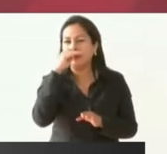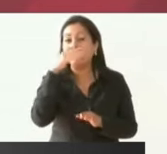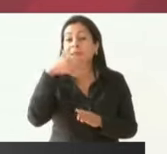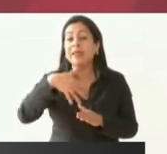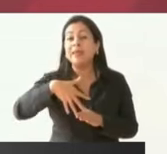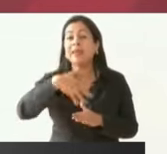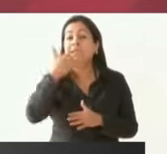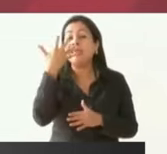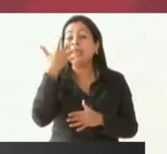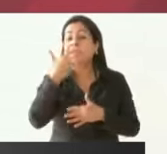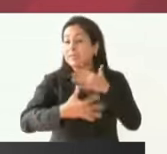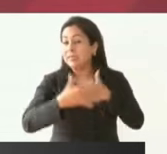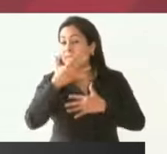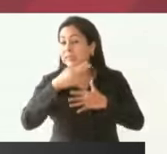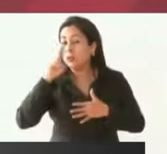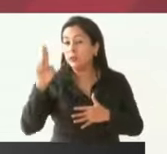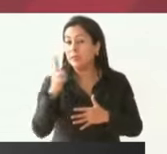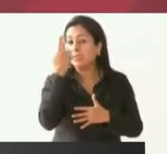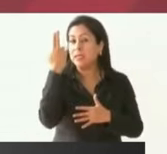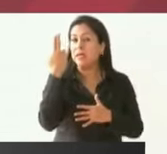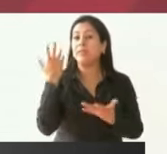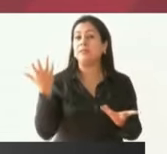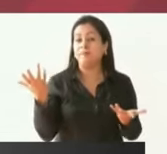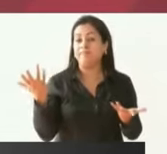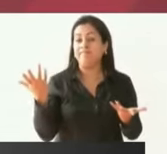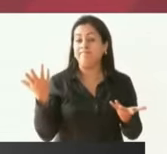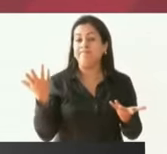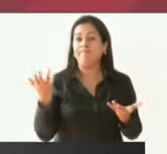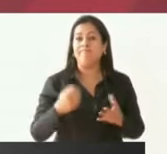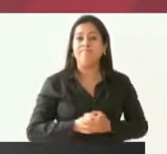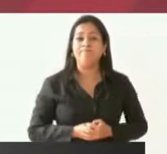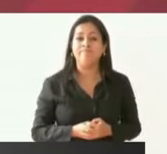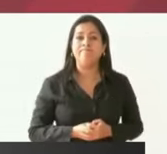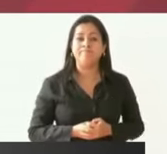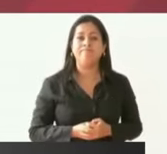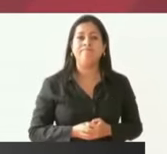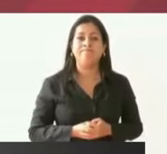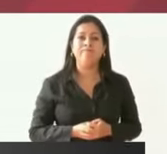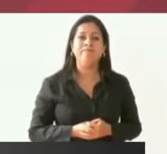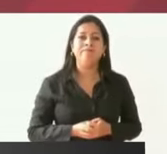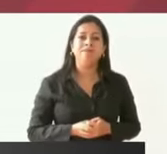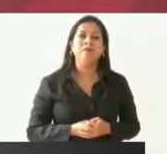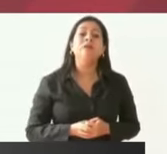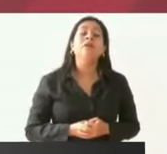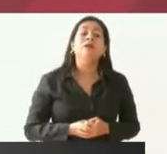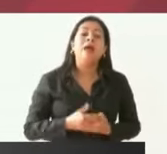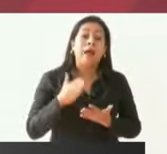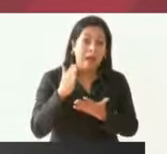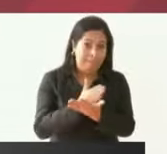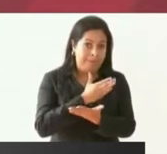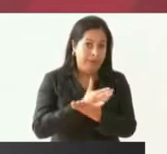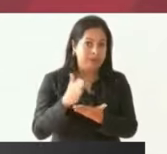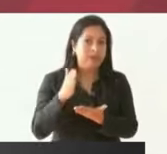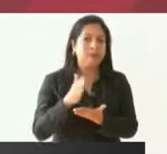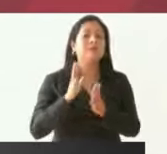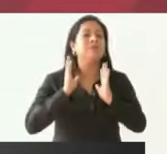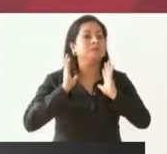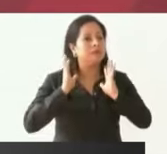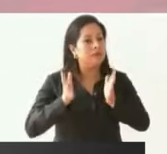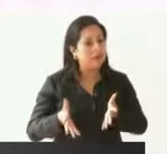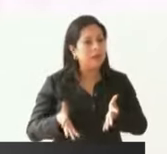universidades en las distintas regiones del Estado y ya